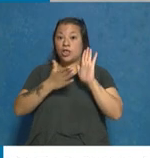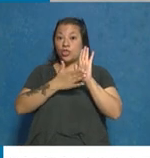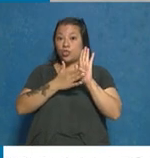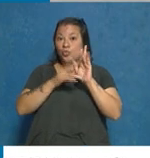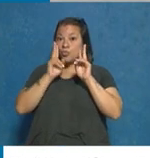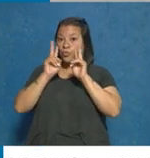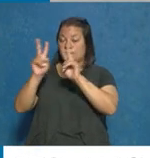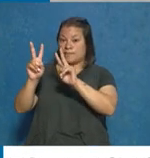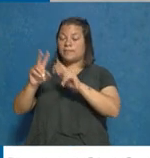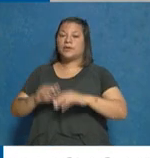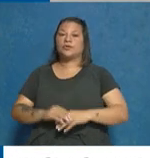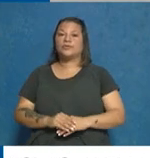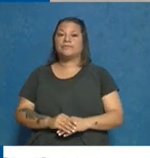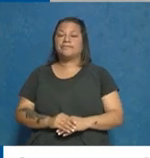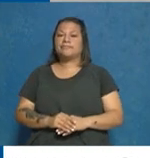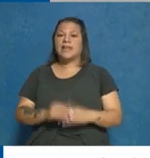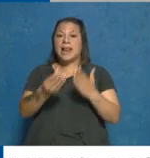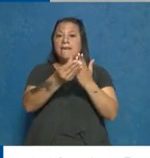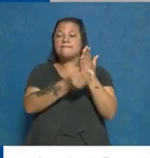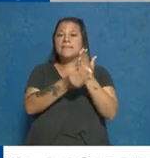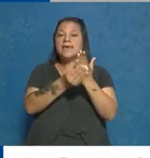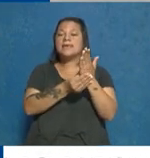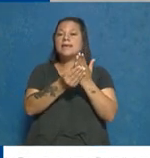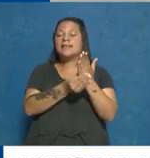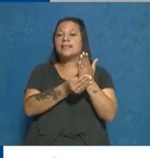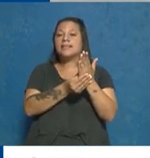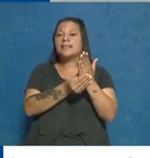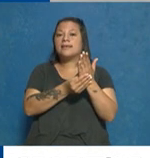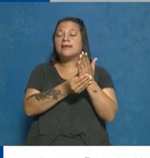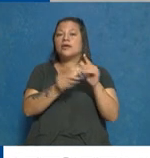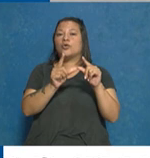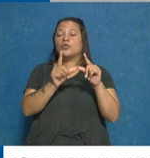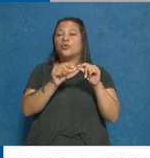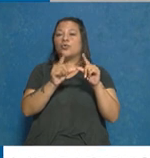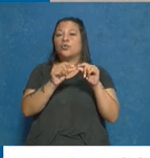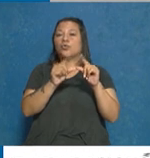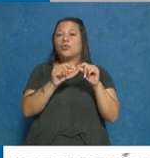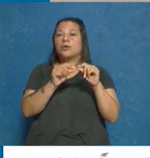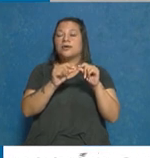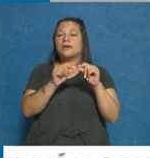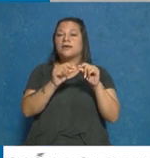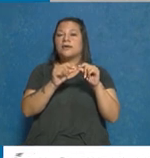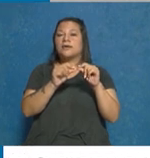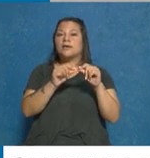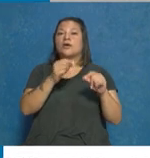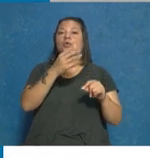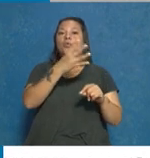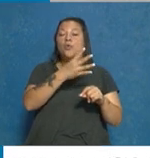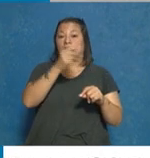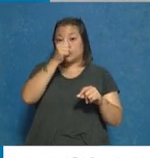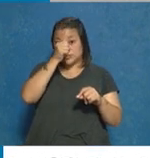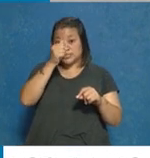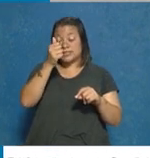es en el marco de un expediente. El expediente es el 54466